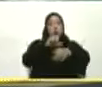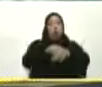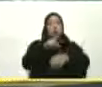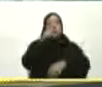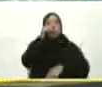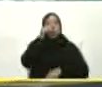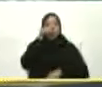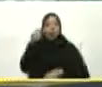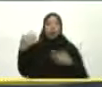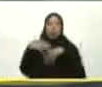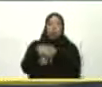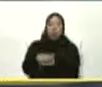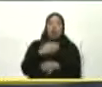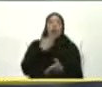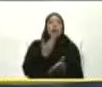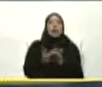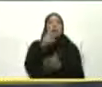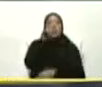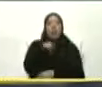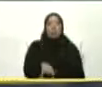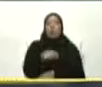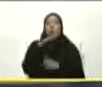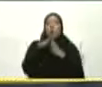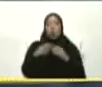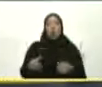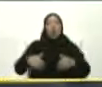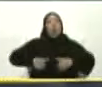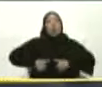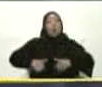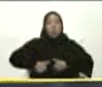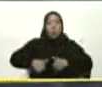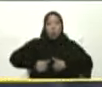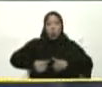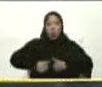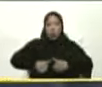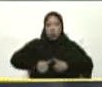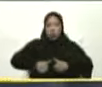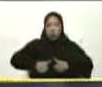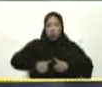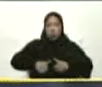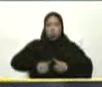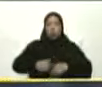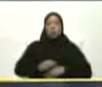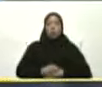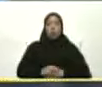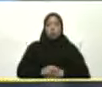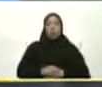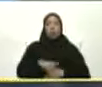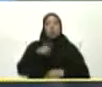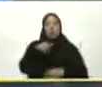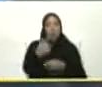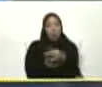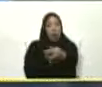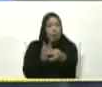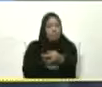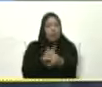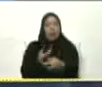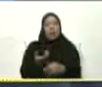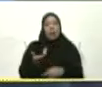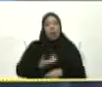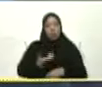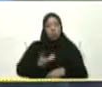Divo Quien Le agradezco También Todo su esfuerzo A nuestra Hermana Jacqueline Faría